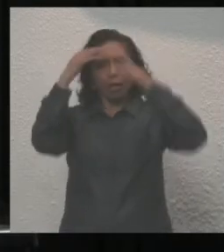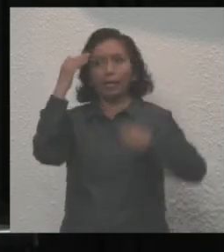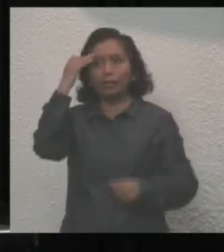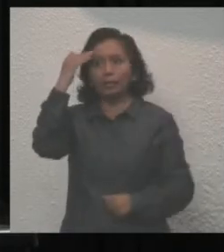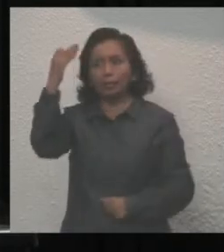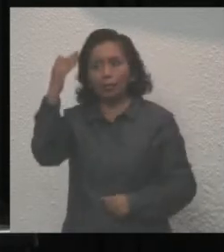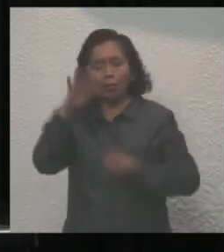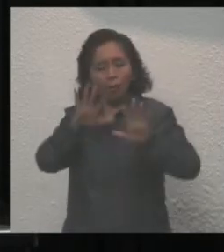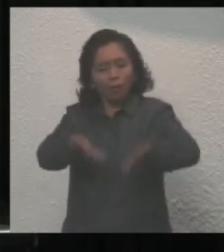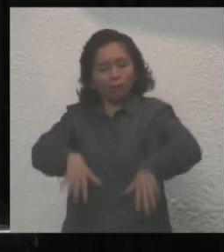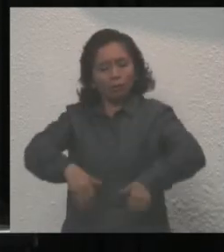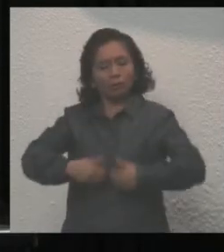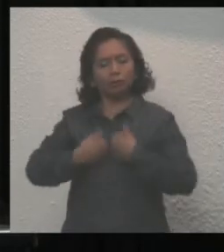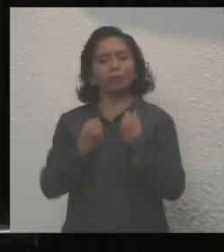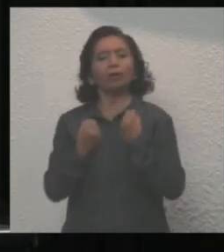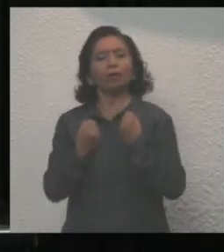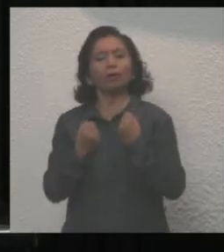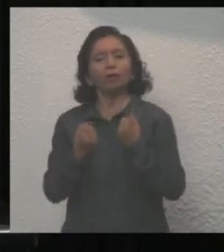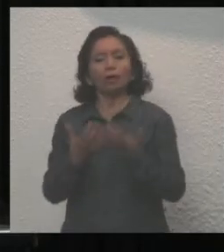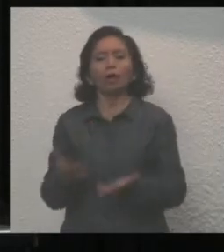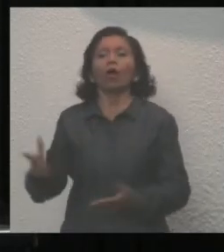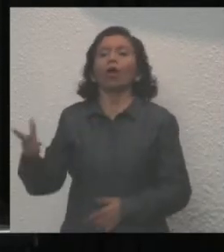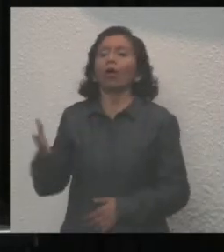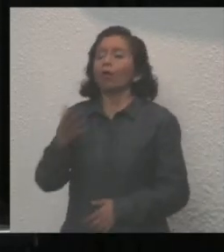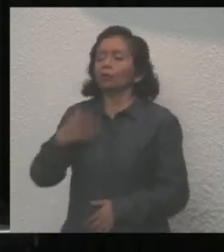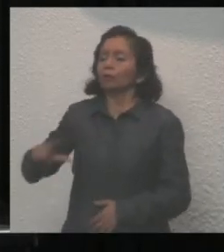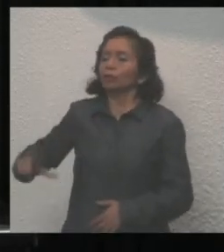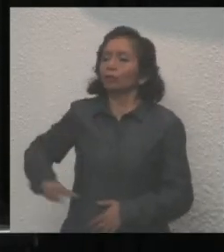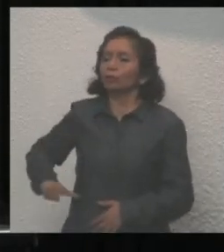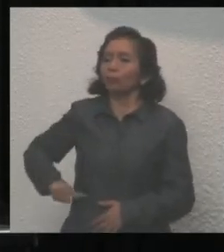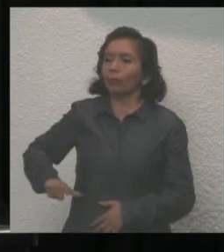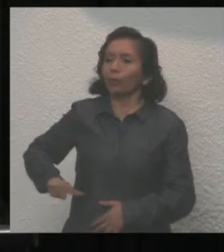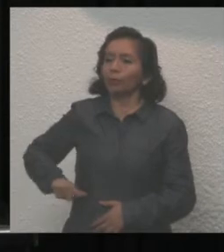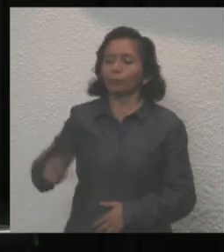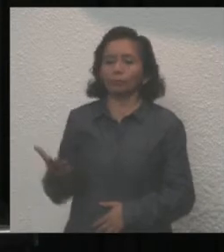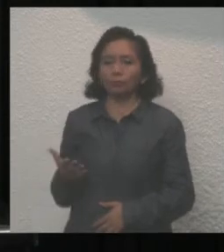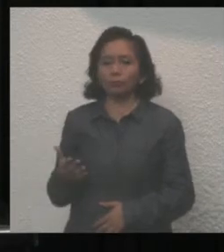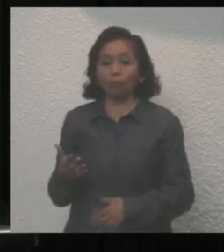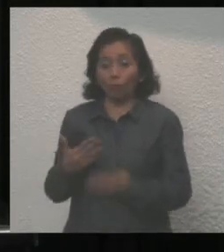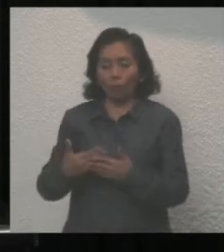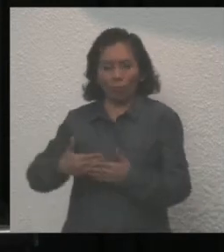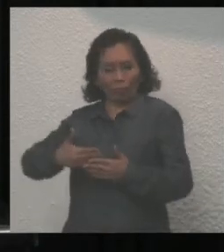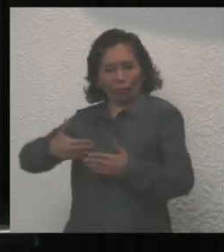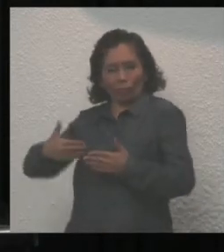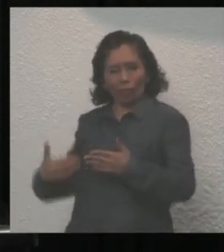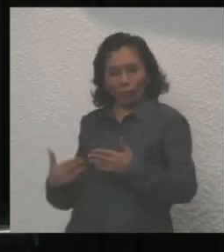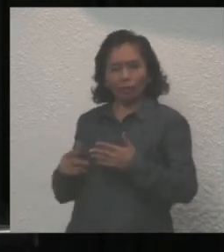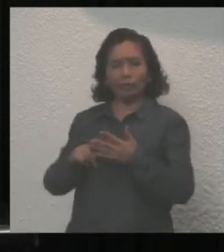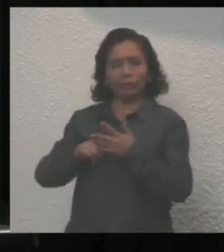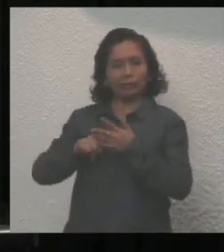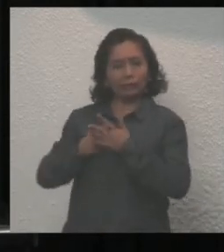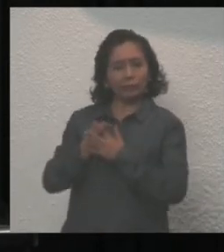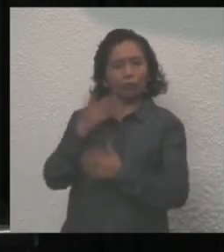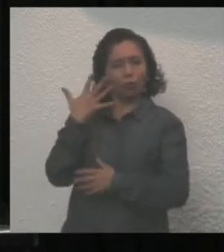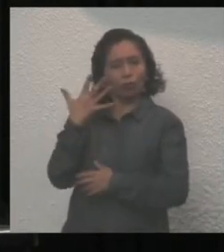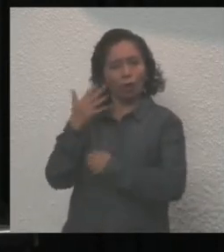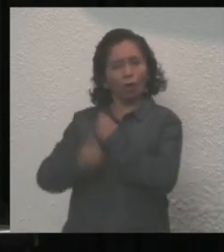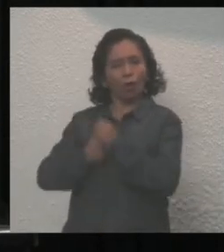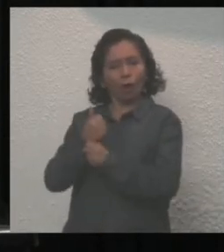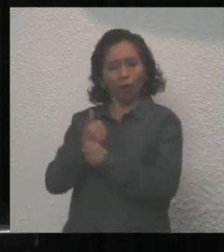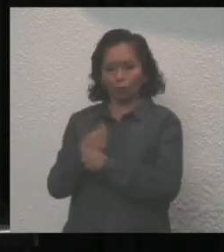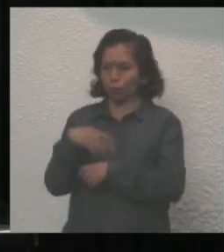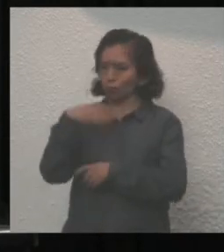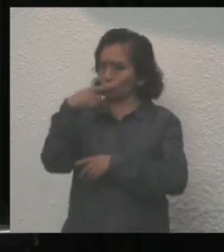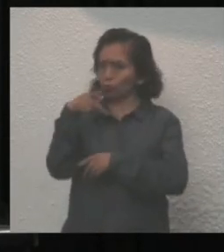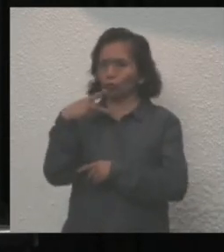restaurar Señor Gobernador al inicio de su administración usted y todo su